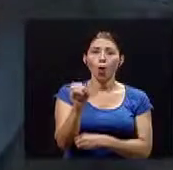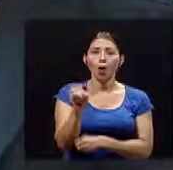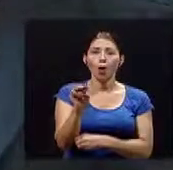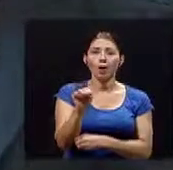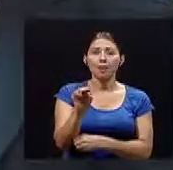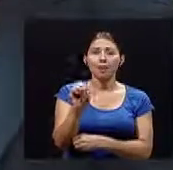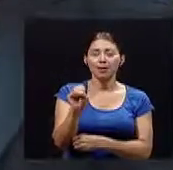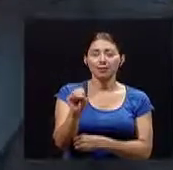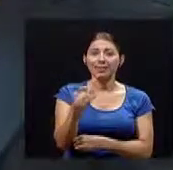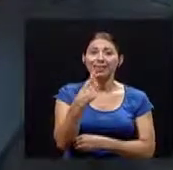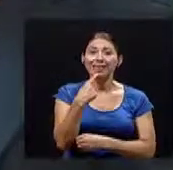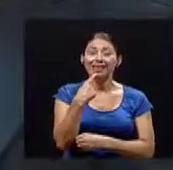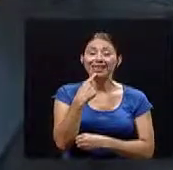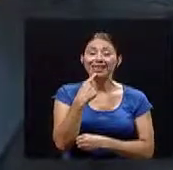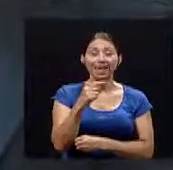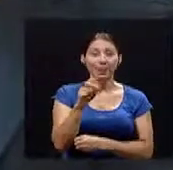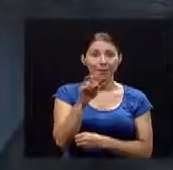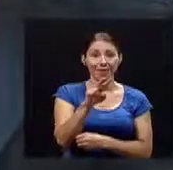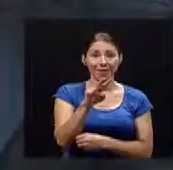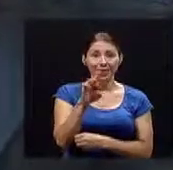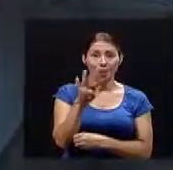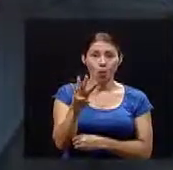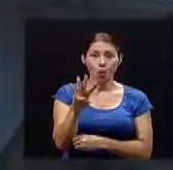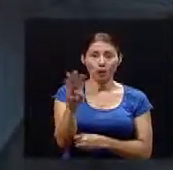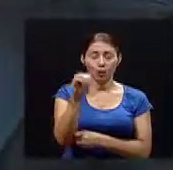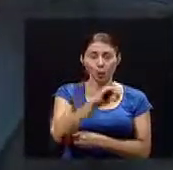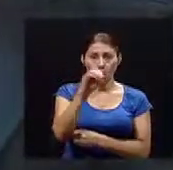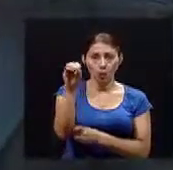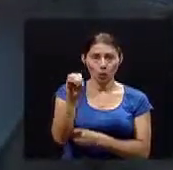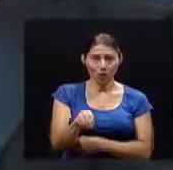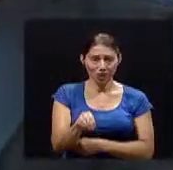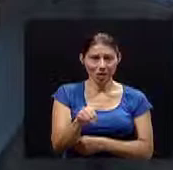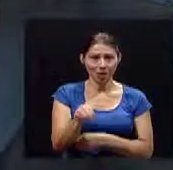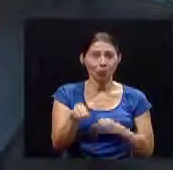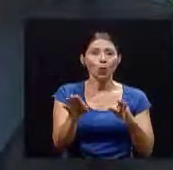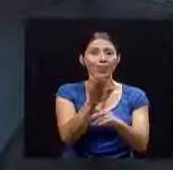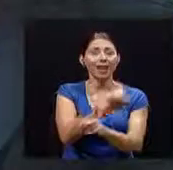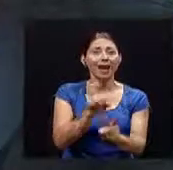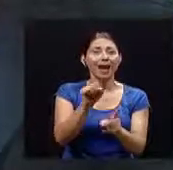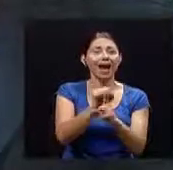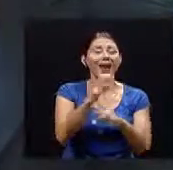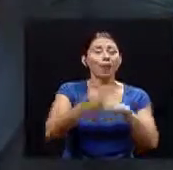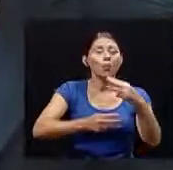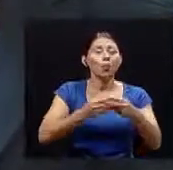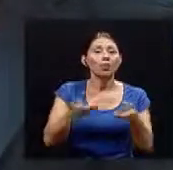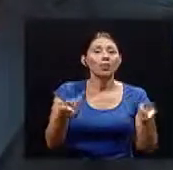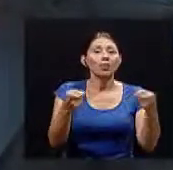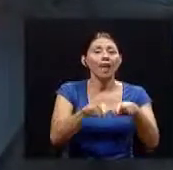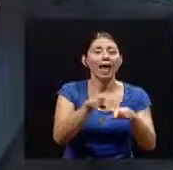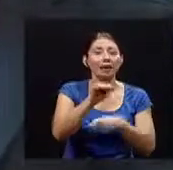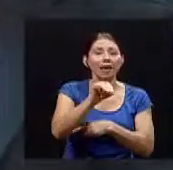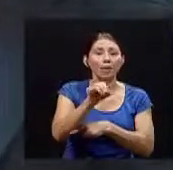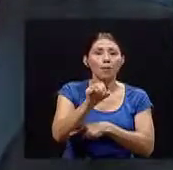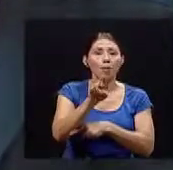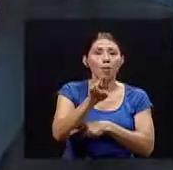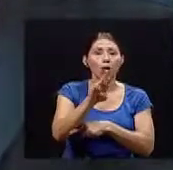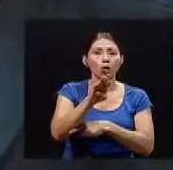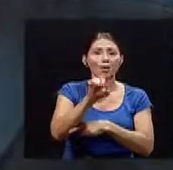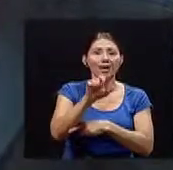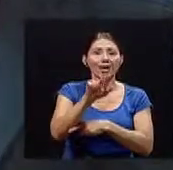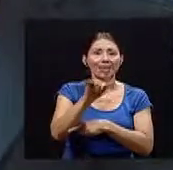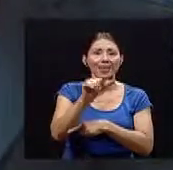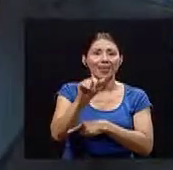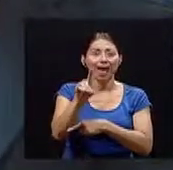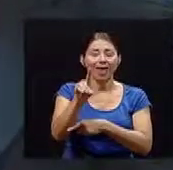24% de la carga mundial de morbilidad y un 23% de la mortalidad son atribuibles